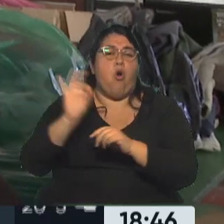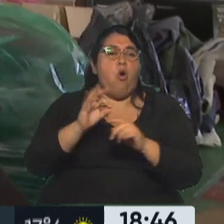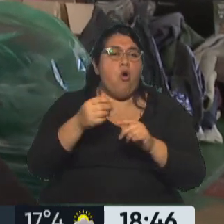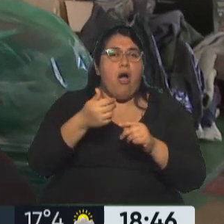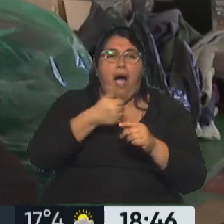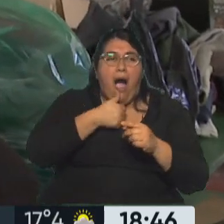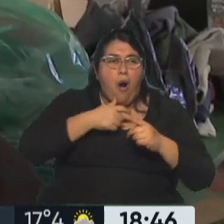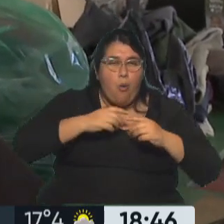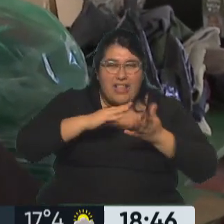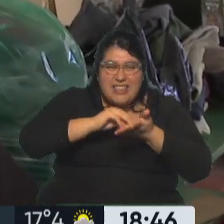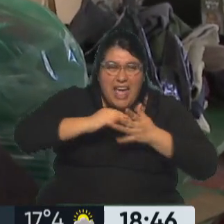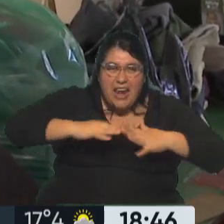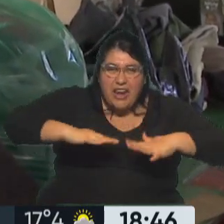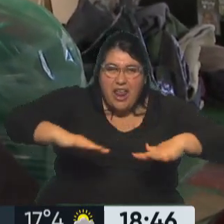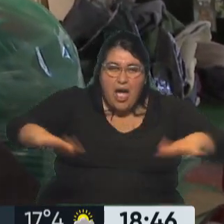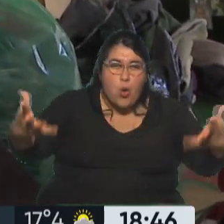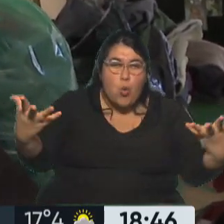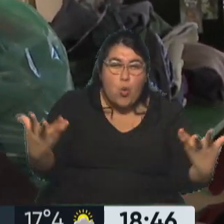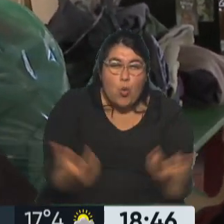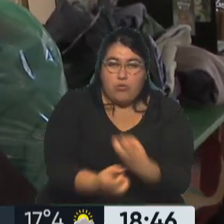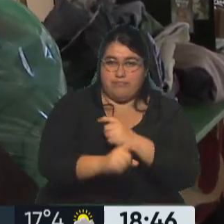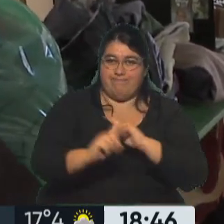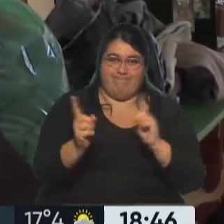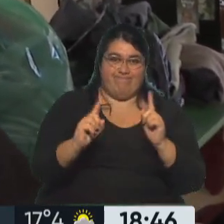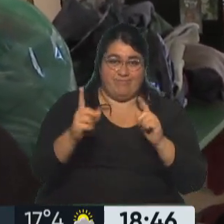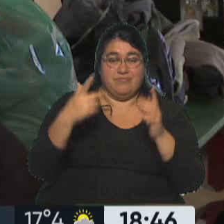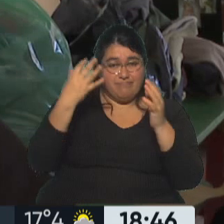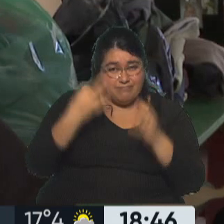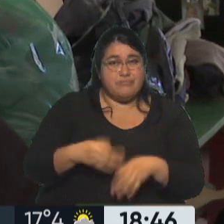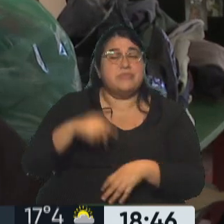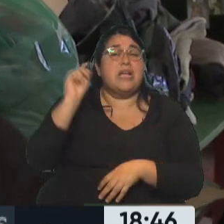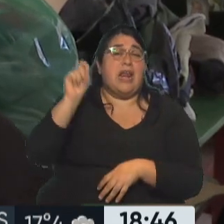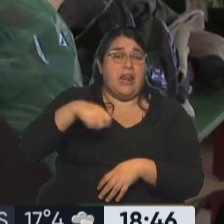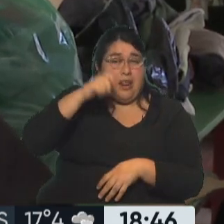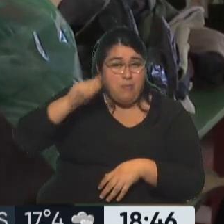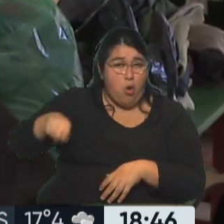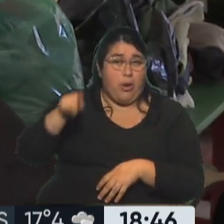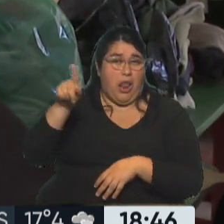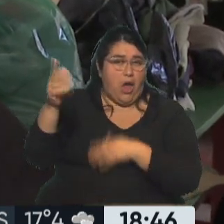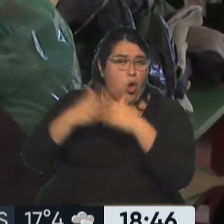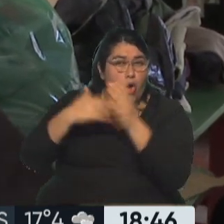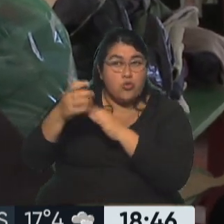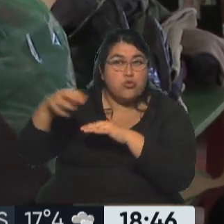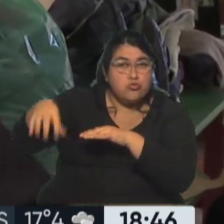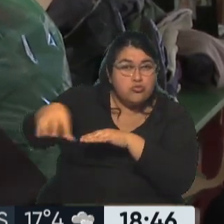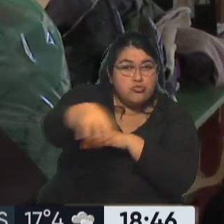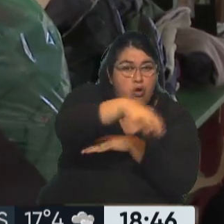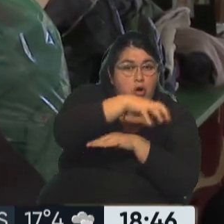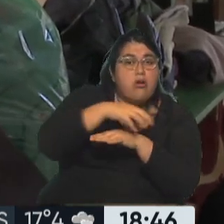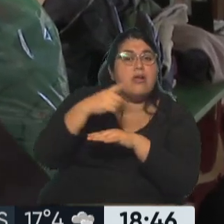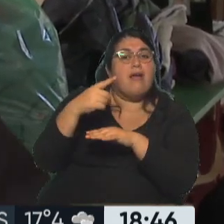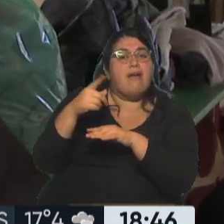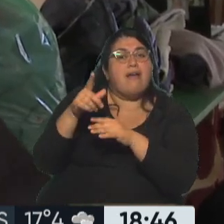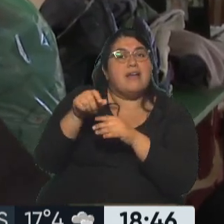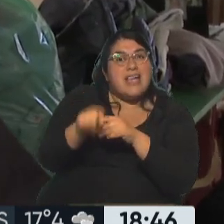tierra. Entonces hay algo que nos viene sucediendo, que es que el negociado inmobiliario de la ciudad construye en esos terrenos que deberían tener esa